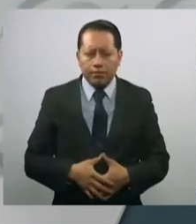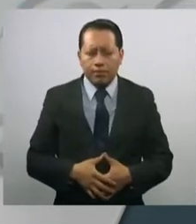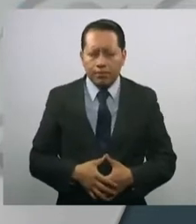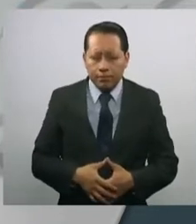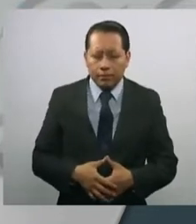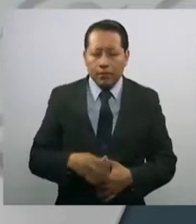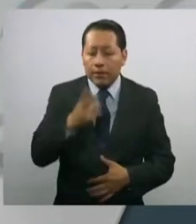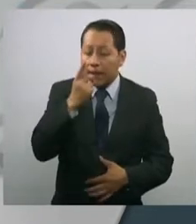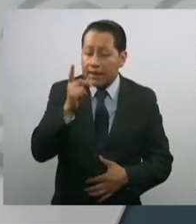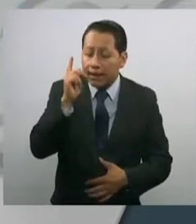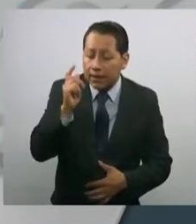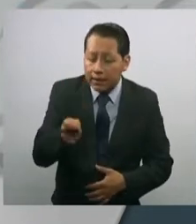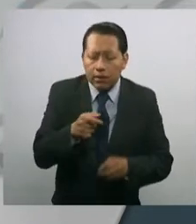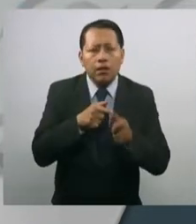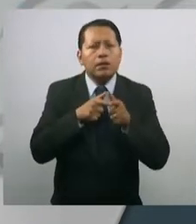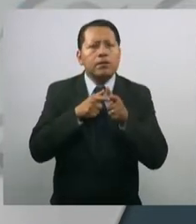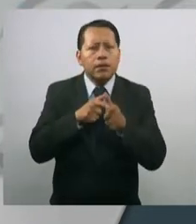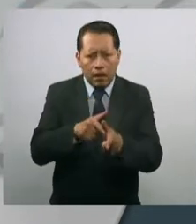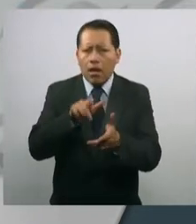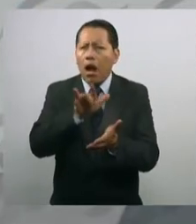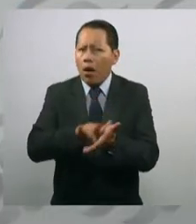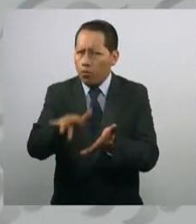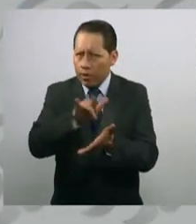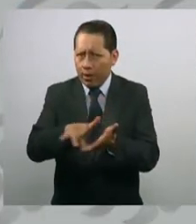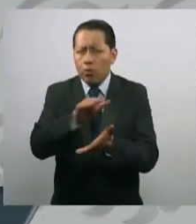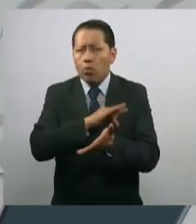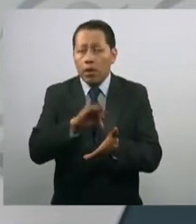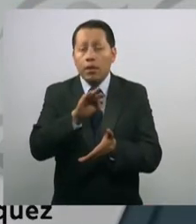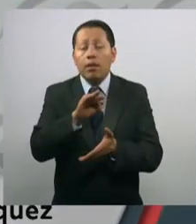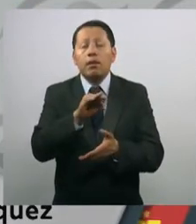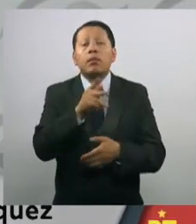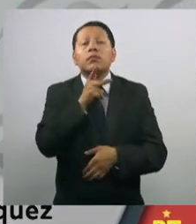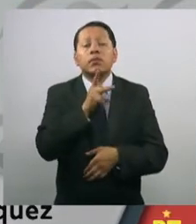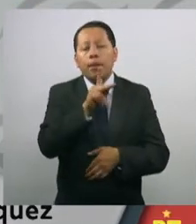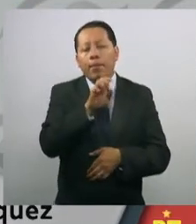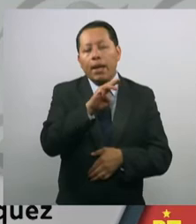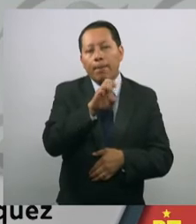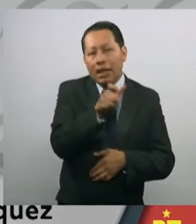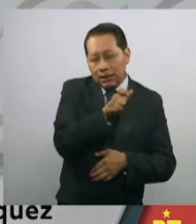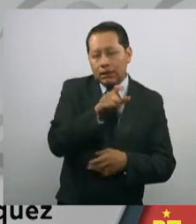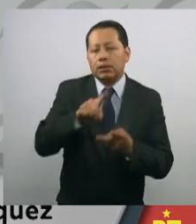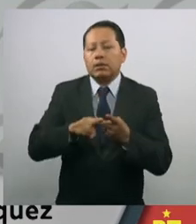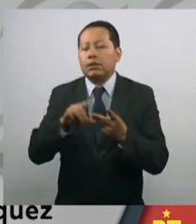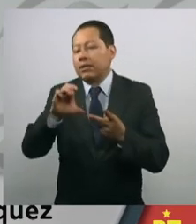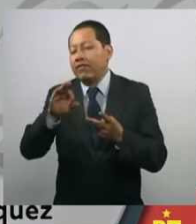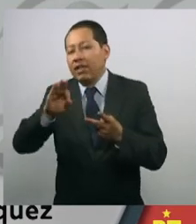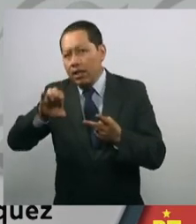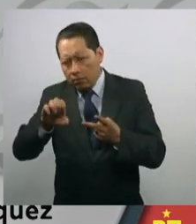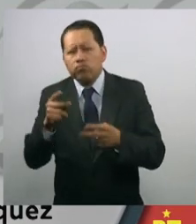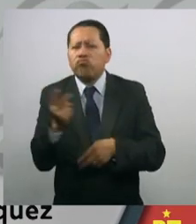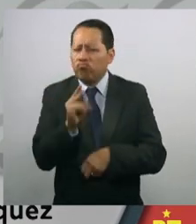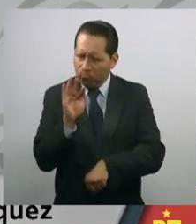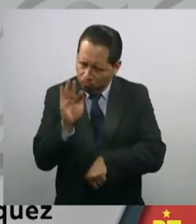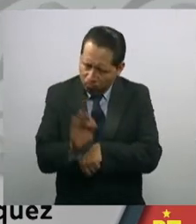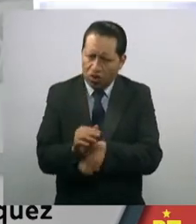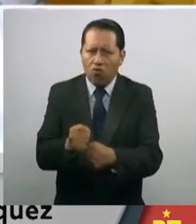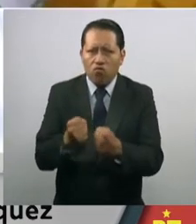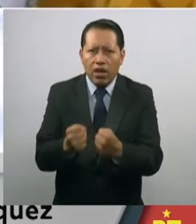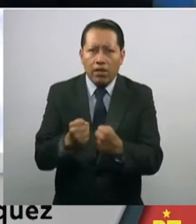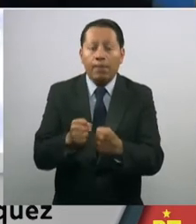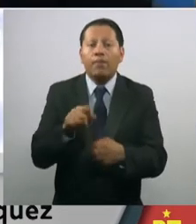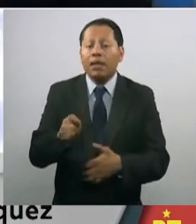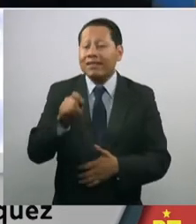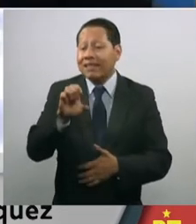Decir que vamos a seguir apoyando el fortalecimiento de Pemex y CFE, apoyaremos que la producción de